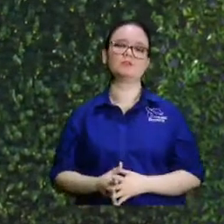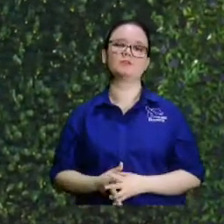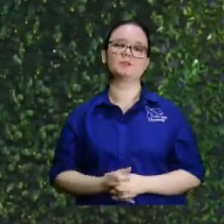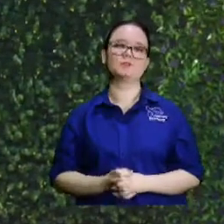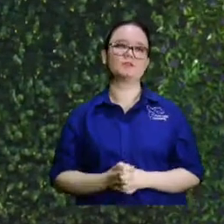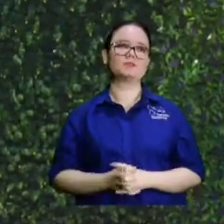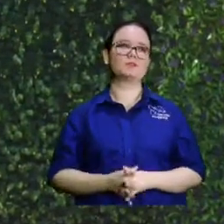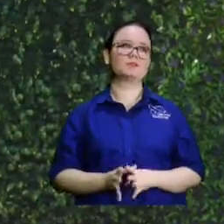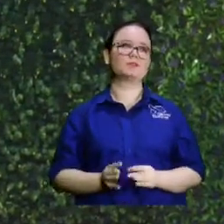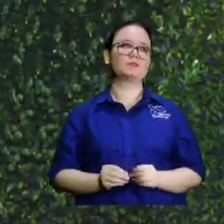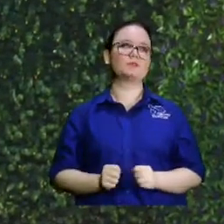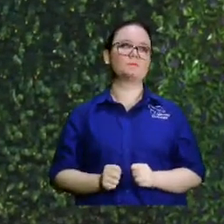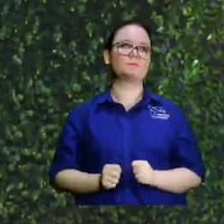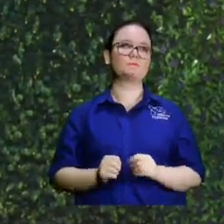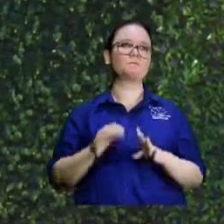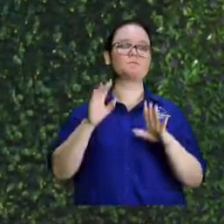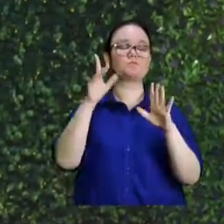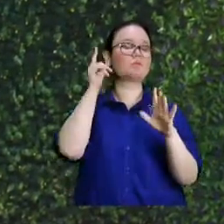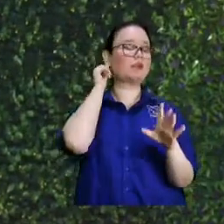Génesis capítulo 6